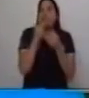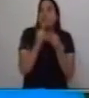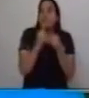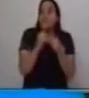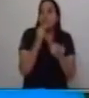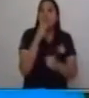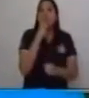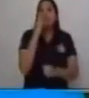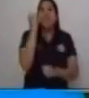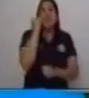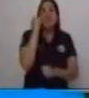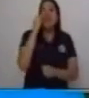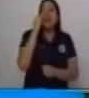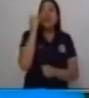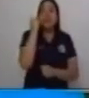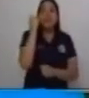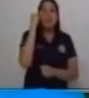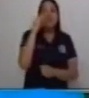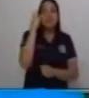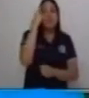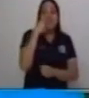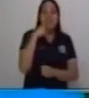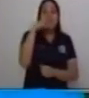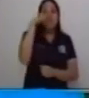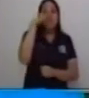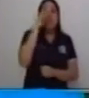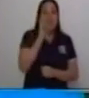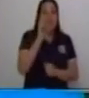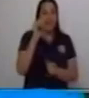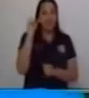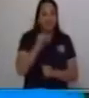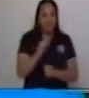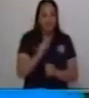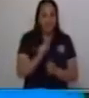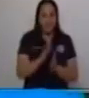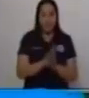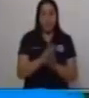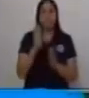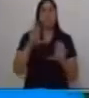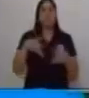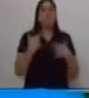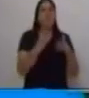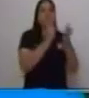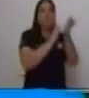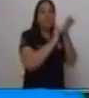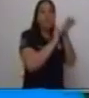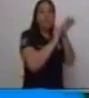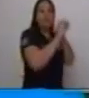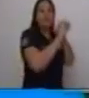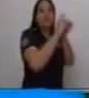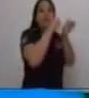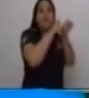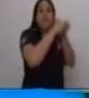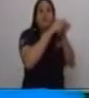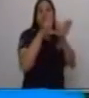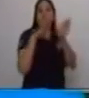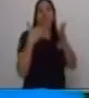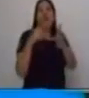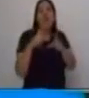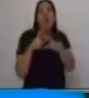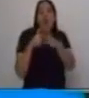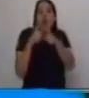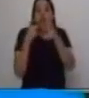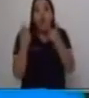eso no es correcto como dijiste y subrayamos la palabra como como el